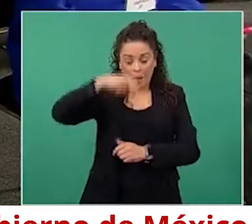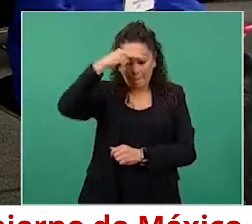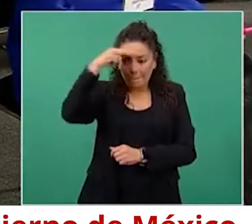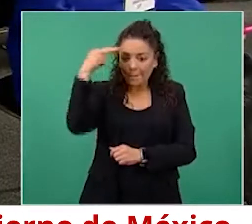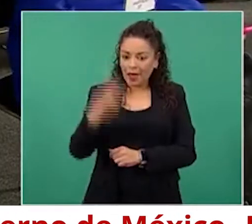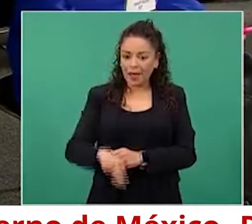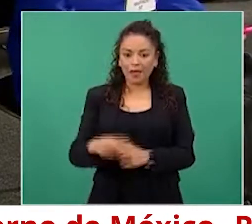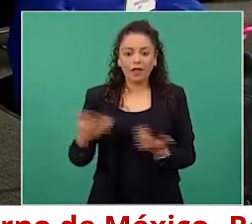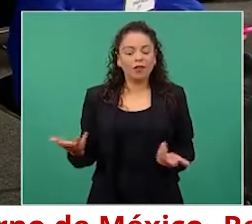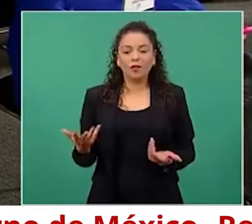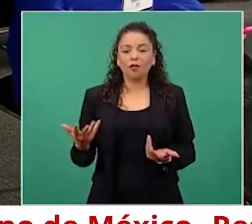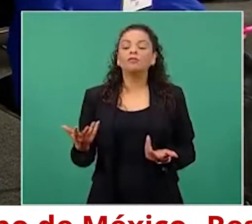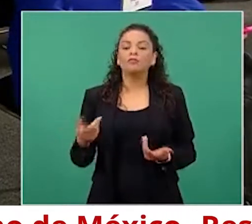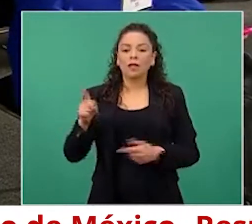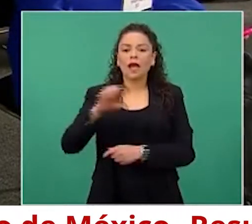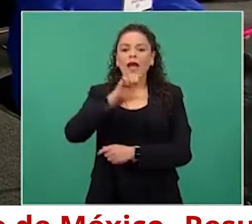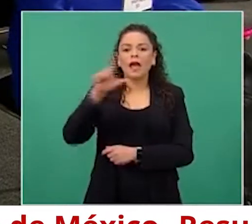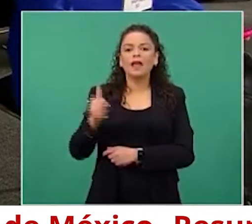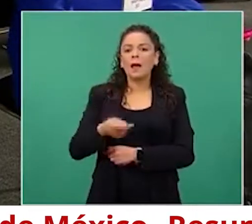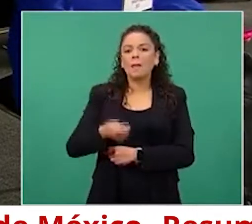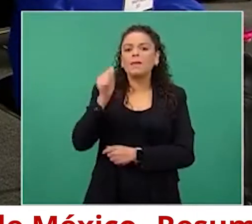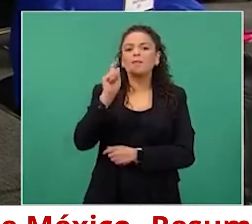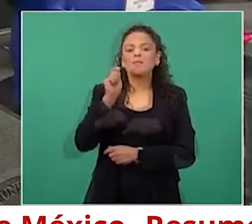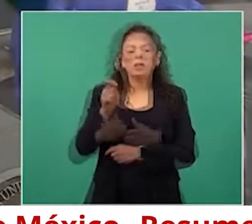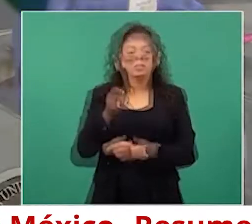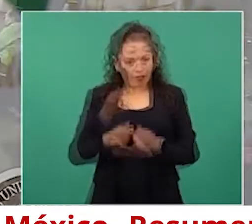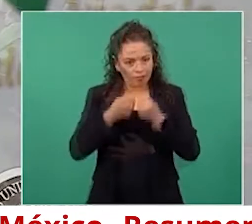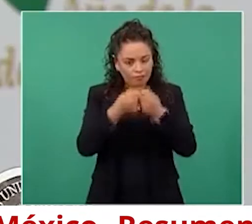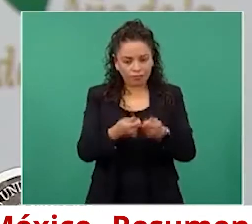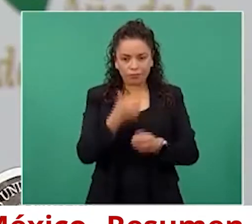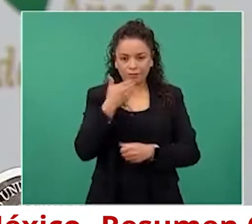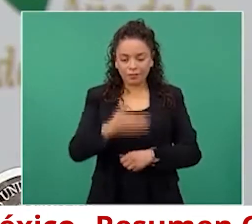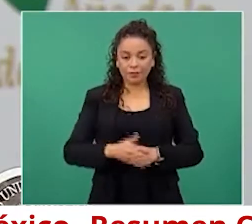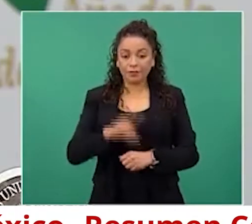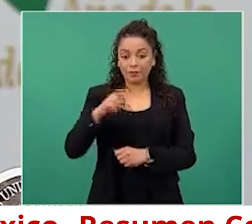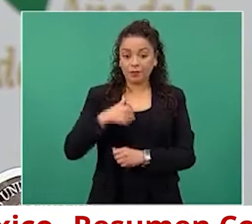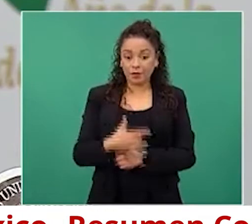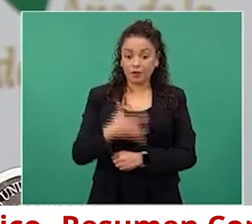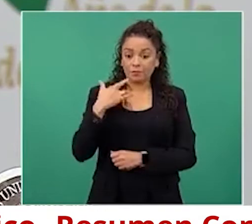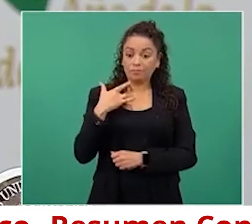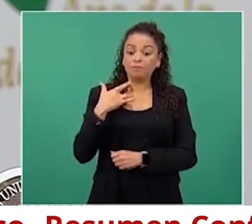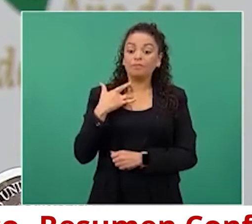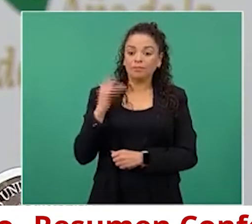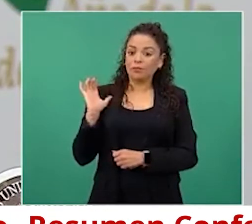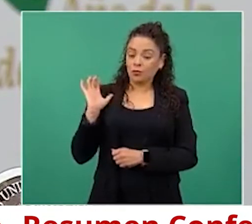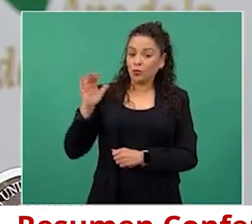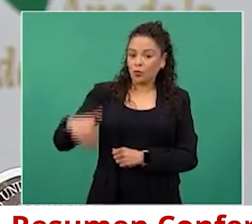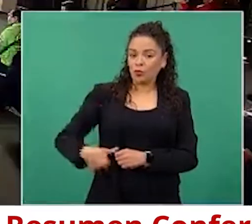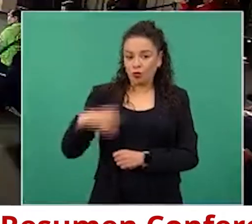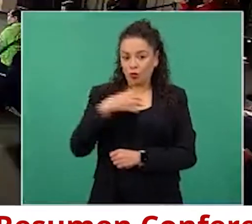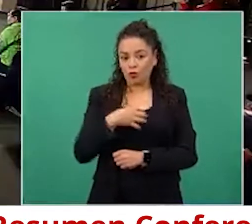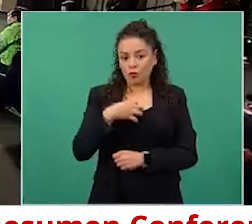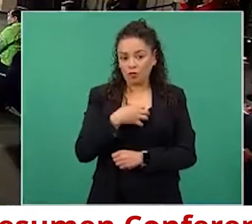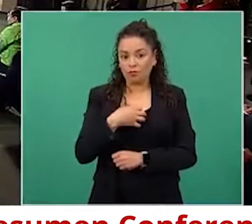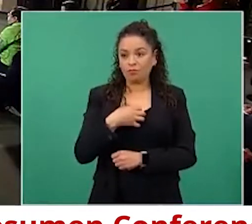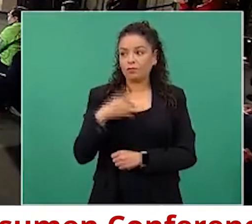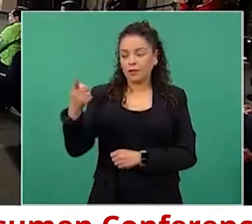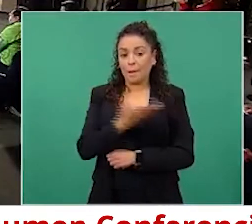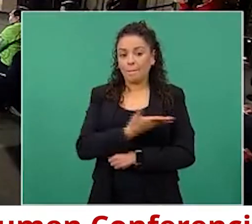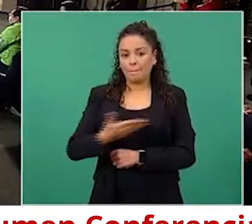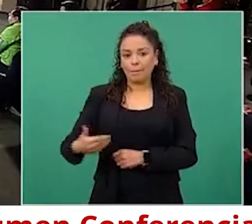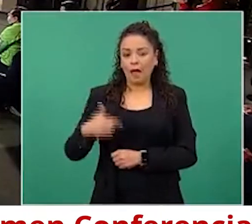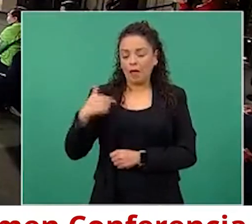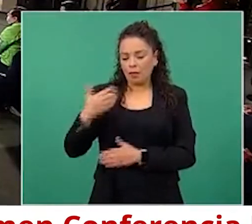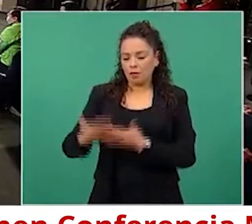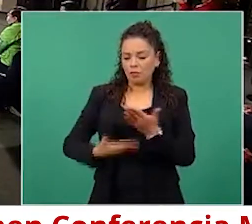¿qué mensaje le daría a ella o cuáles sean las palabras que tendría para ella? Siento honrada de que el señor presidente me haya considerado, me haya propuesto y designado